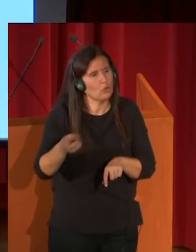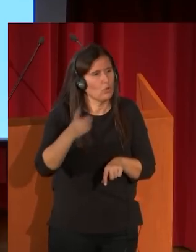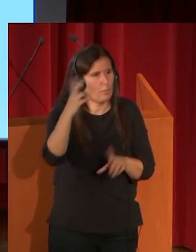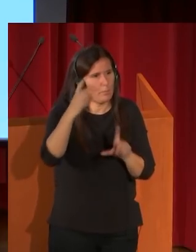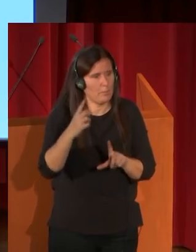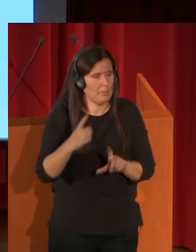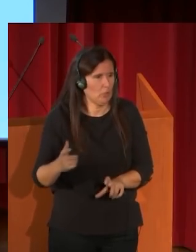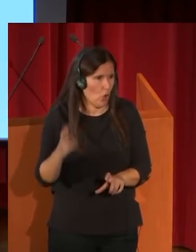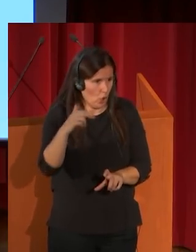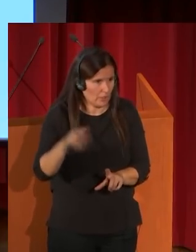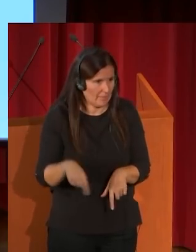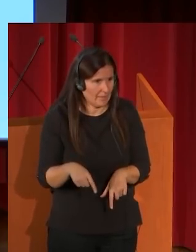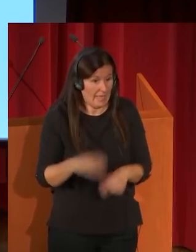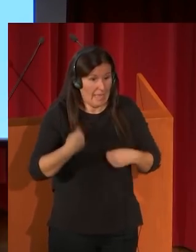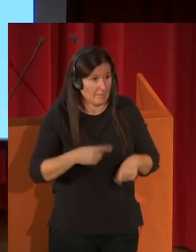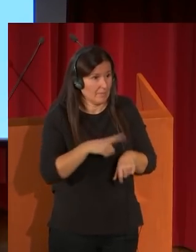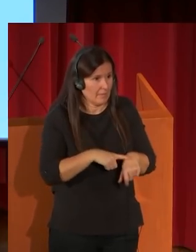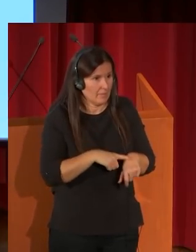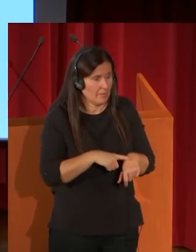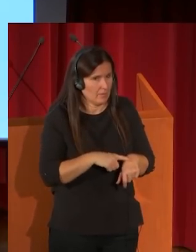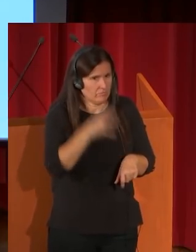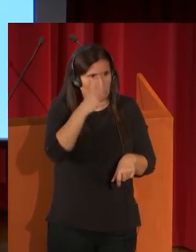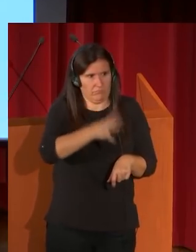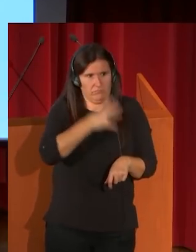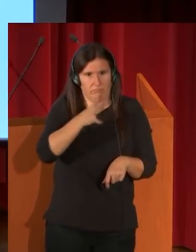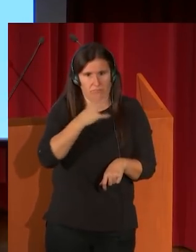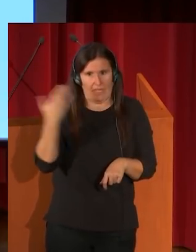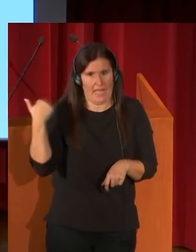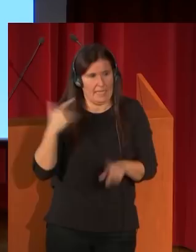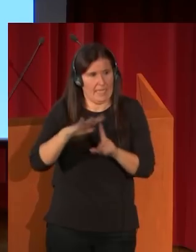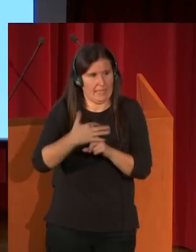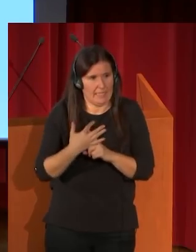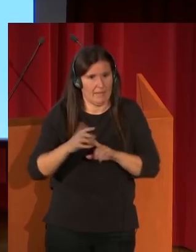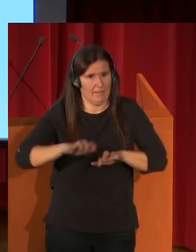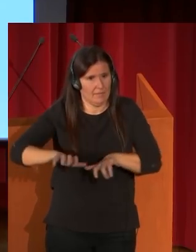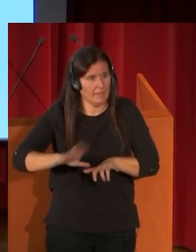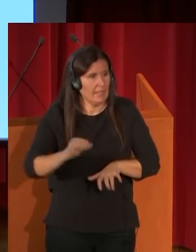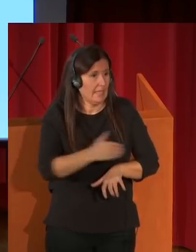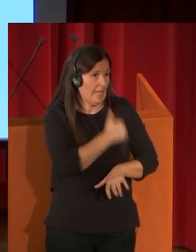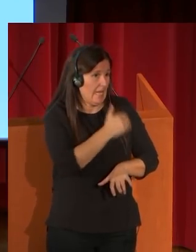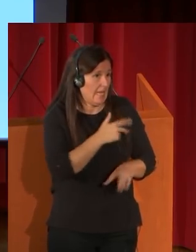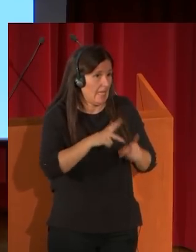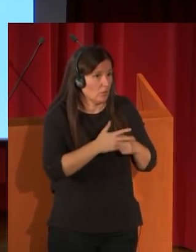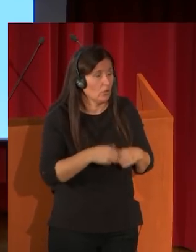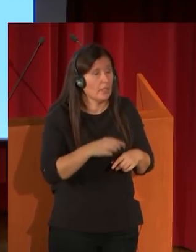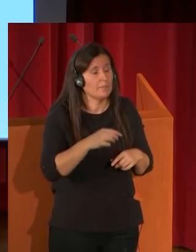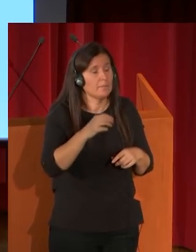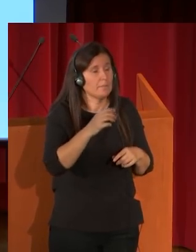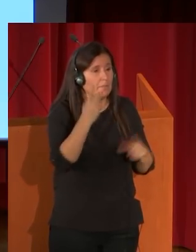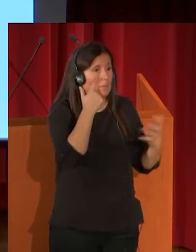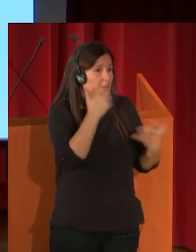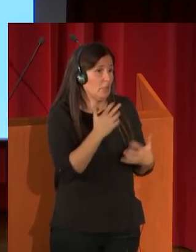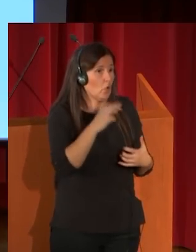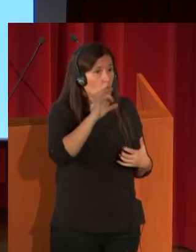y Lorenzo Casanova, que a su vez, impresionados por esta velada en el estudio del pintor Sanz, de un cuarto